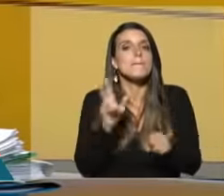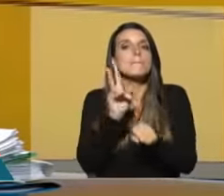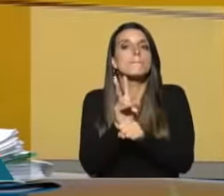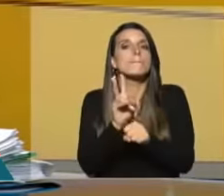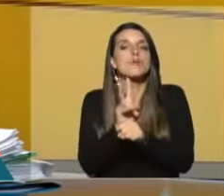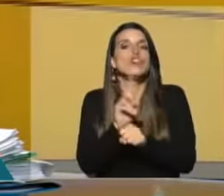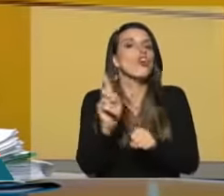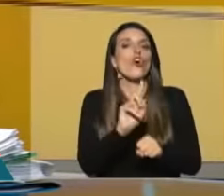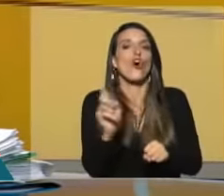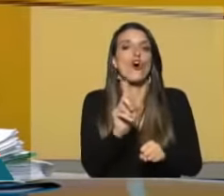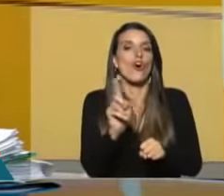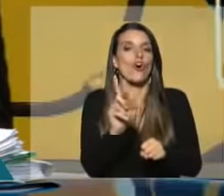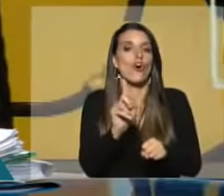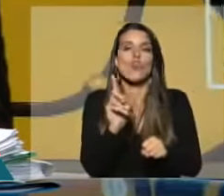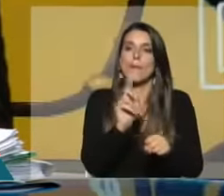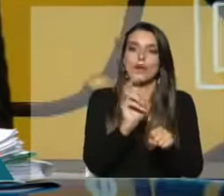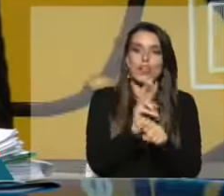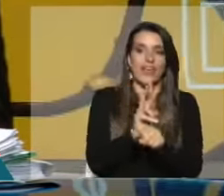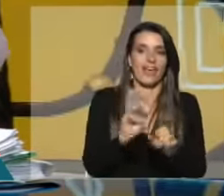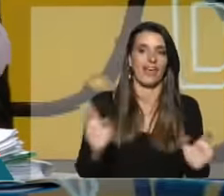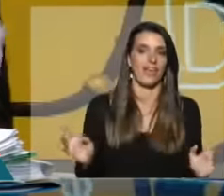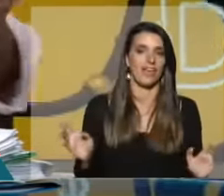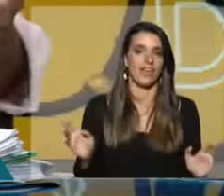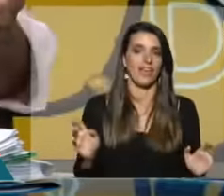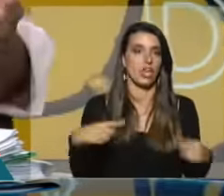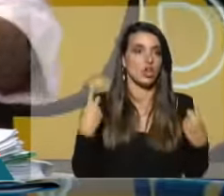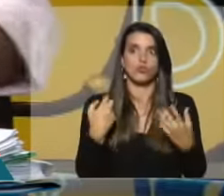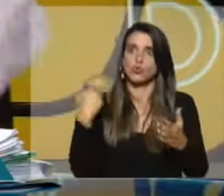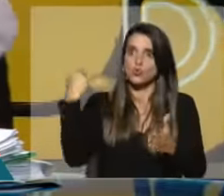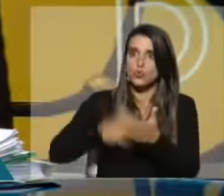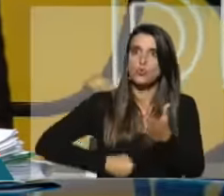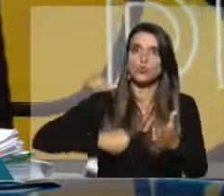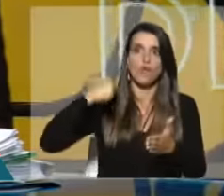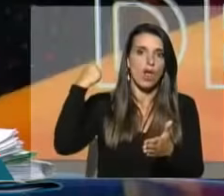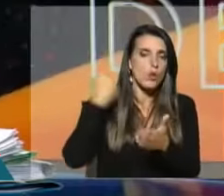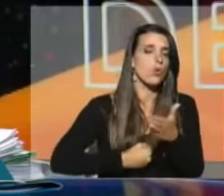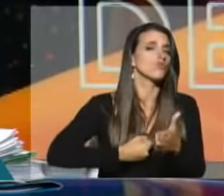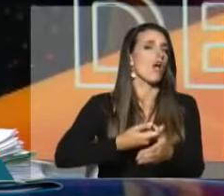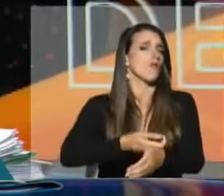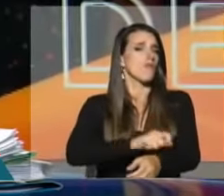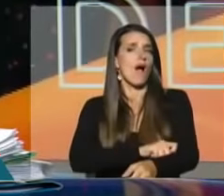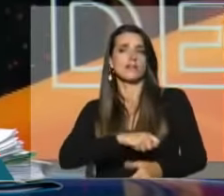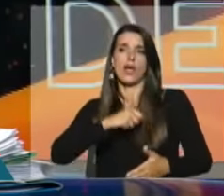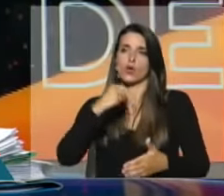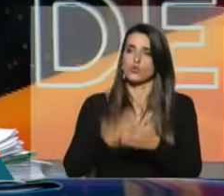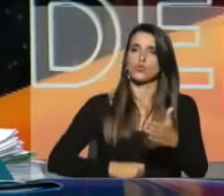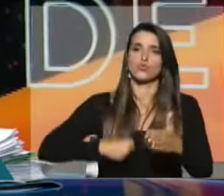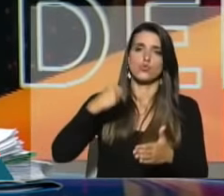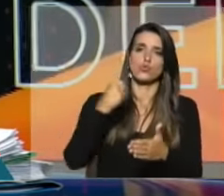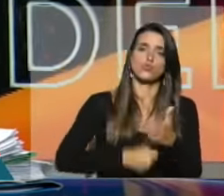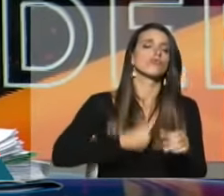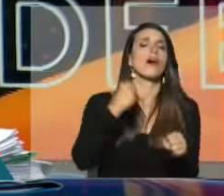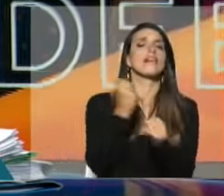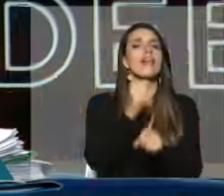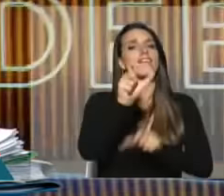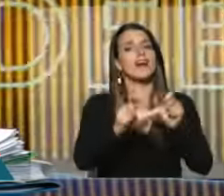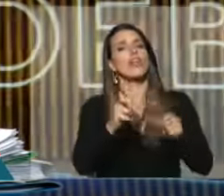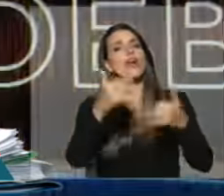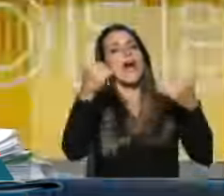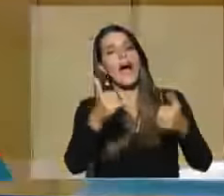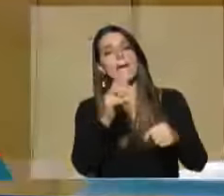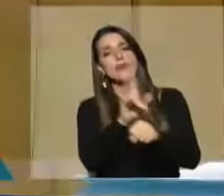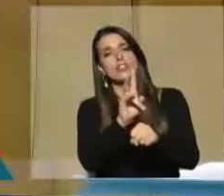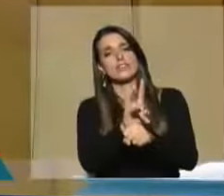y desproteger. Y nosotros luchamos con toda nuestra fuerza para que los trabajadores estén protegidos.